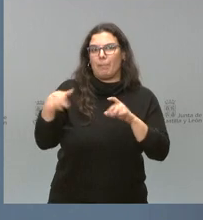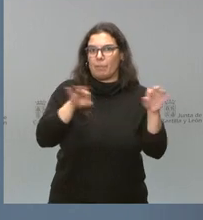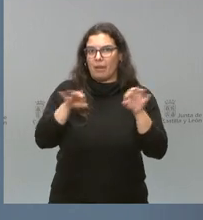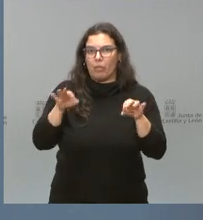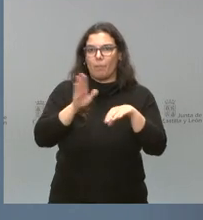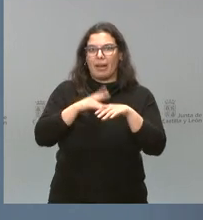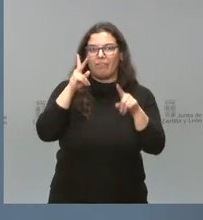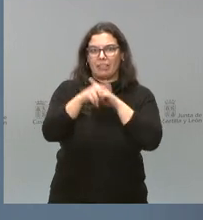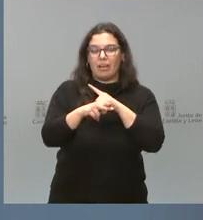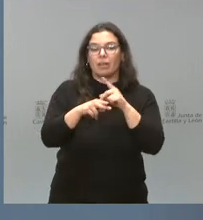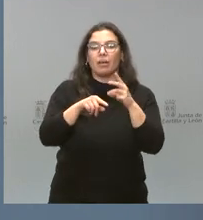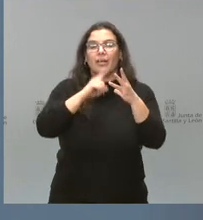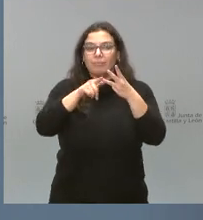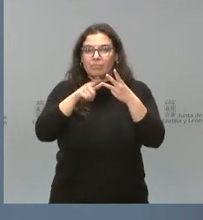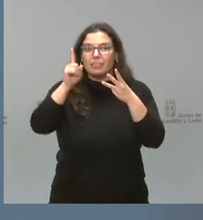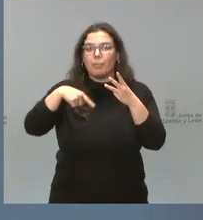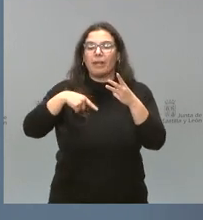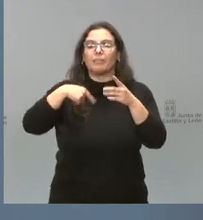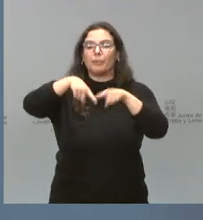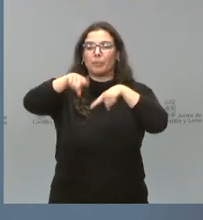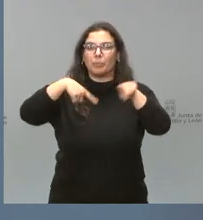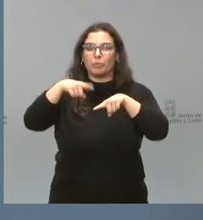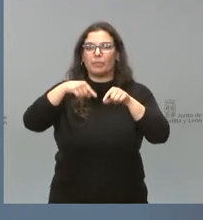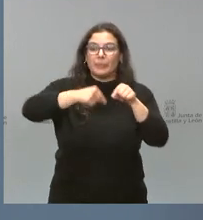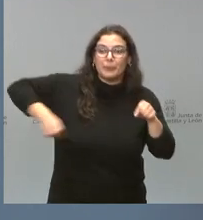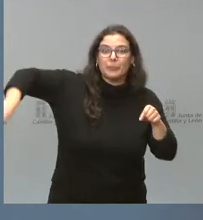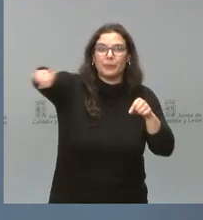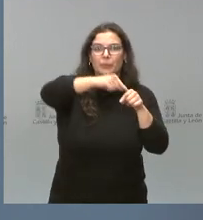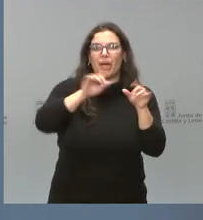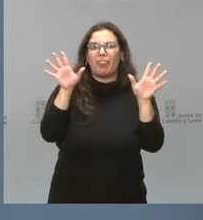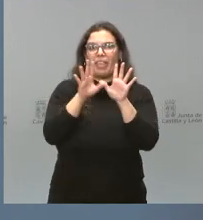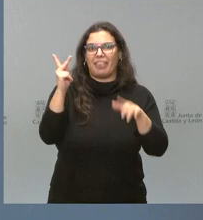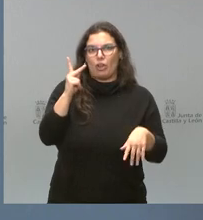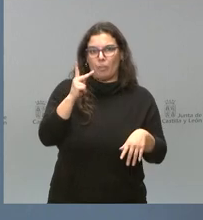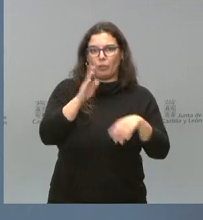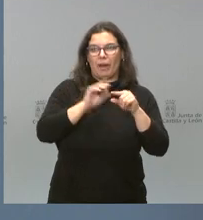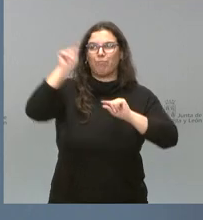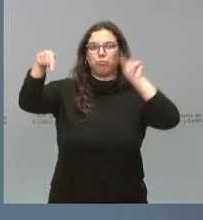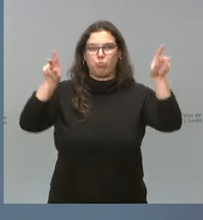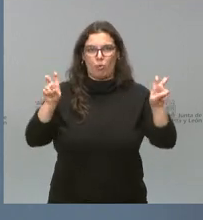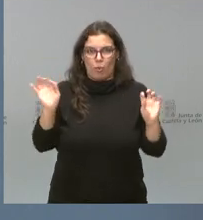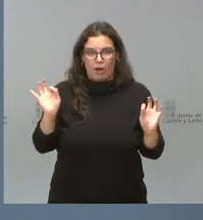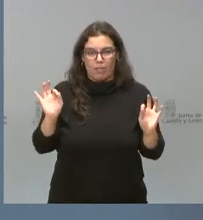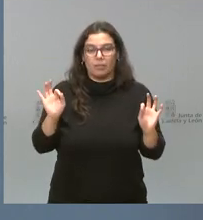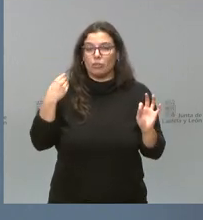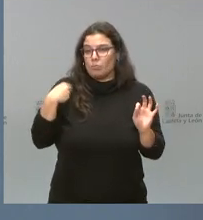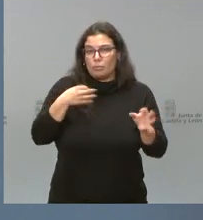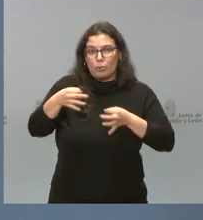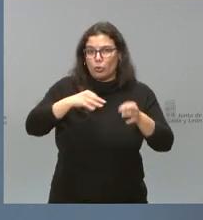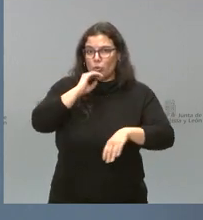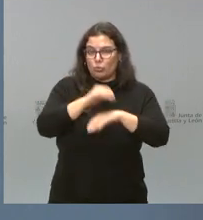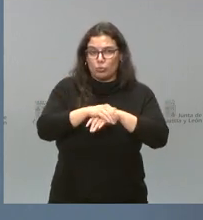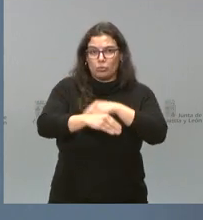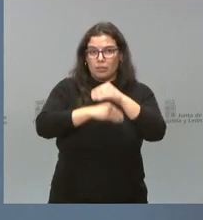perímetro también que limita la movilidad en el ámbito de diez kilómetros en el entorno de la explotación afectada. Esto es lo que se ha aplicado de acuerdo con el protocolo, tanto el